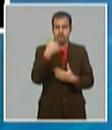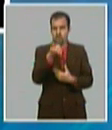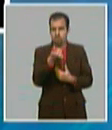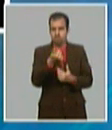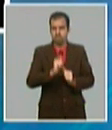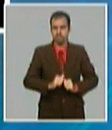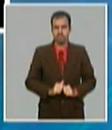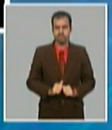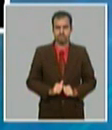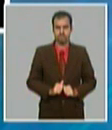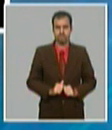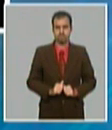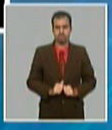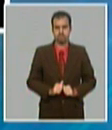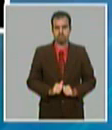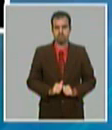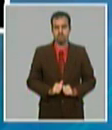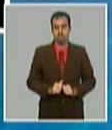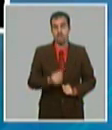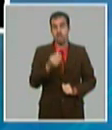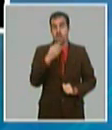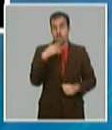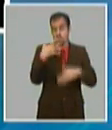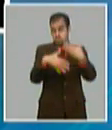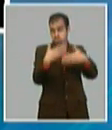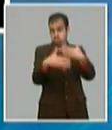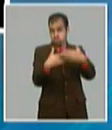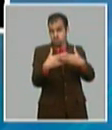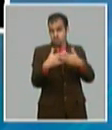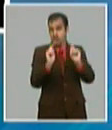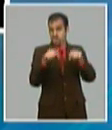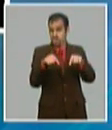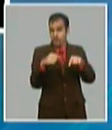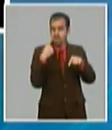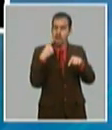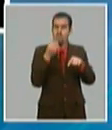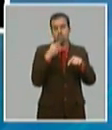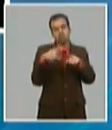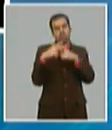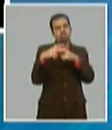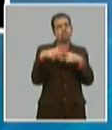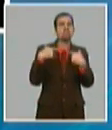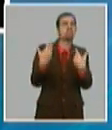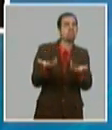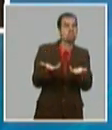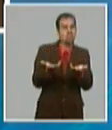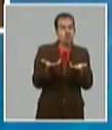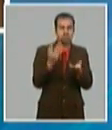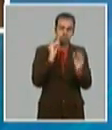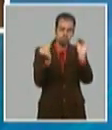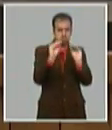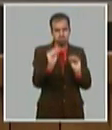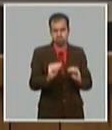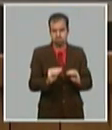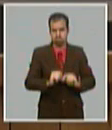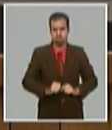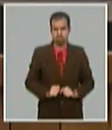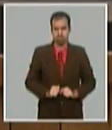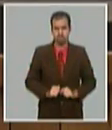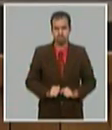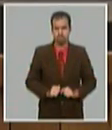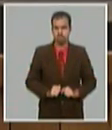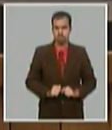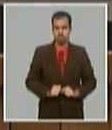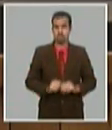en la respuesta a los problemas y búsqueda de soluciones. Desde el diseño del plan